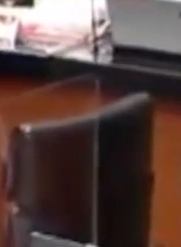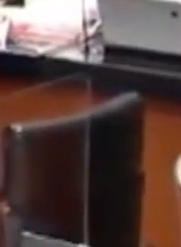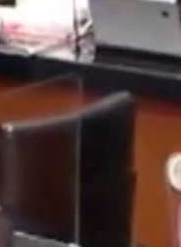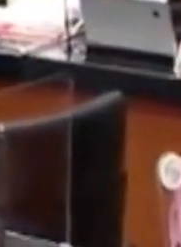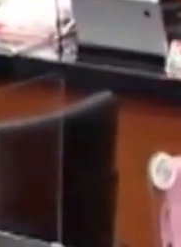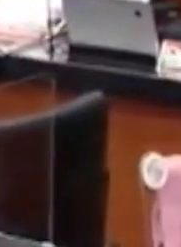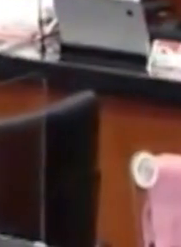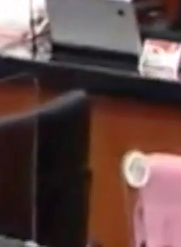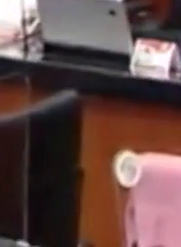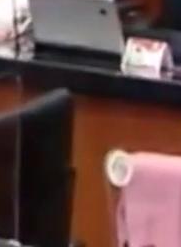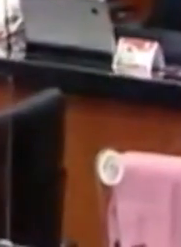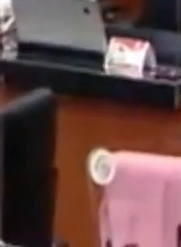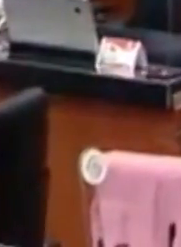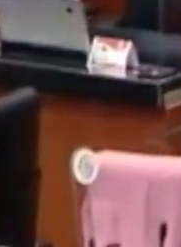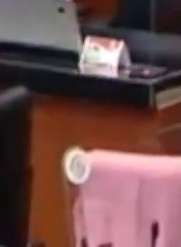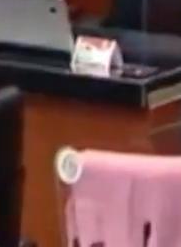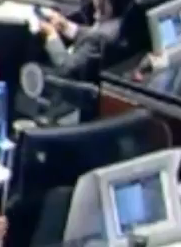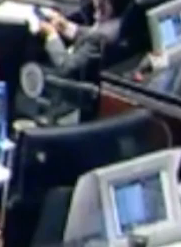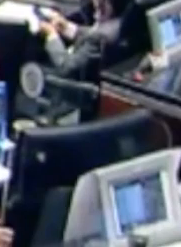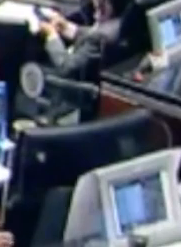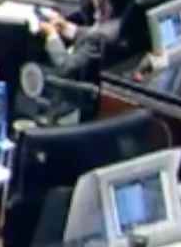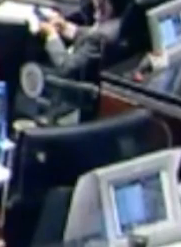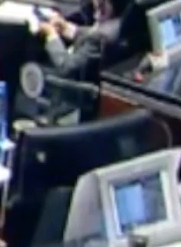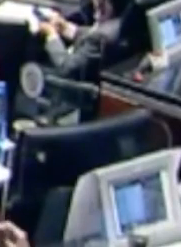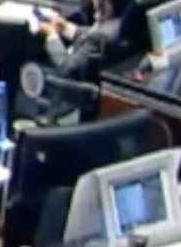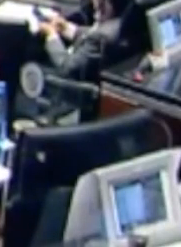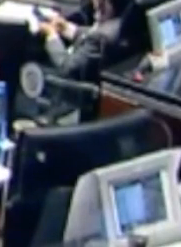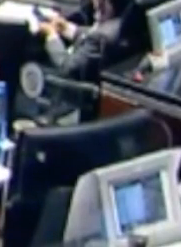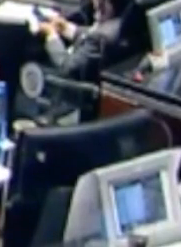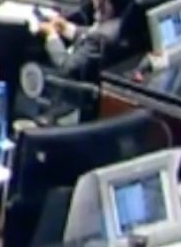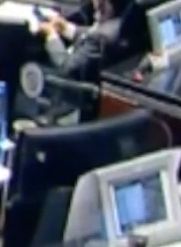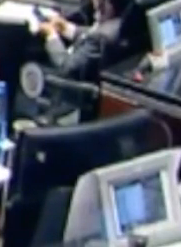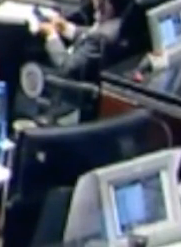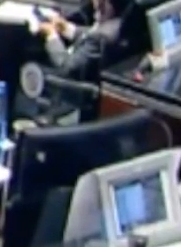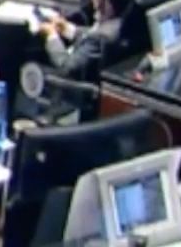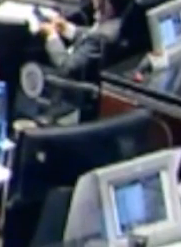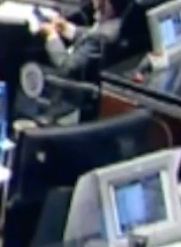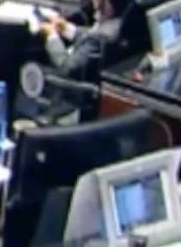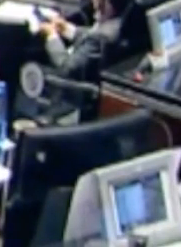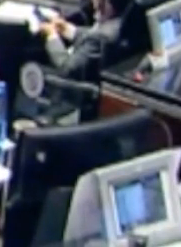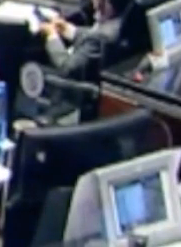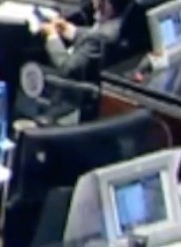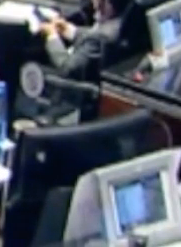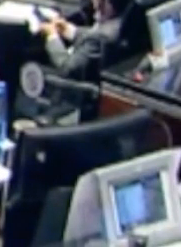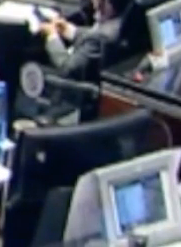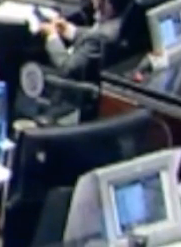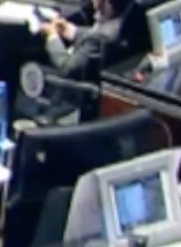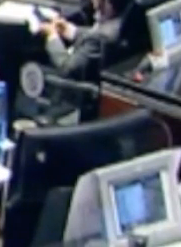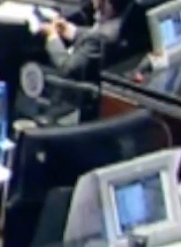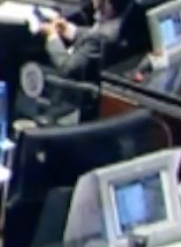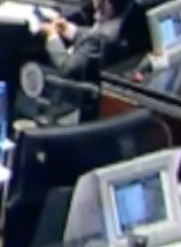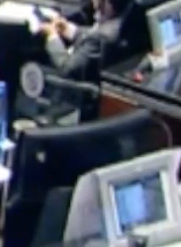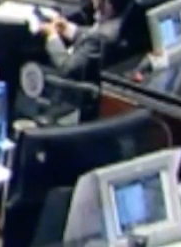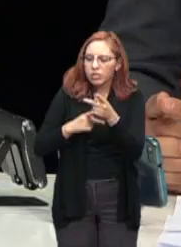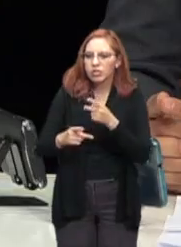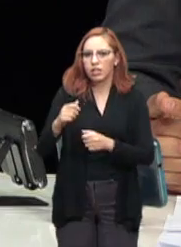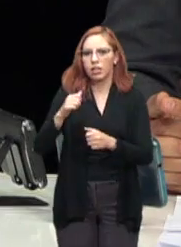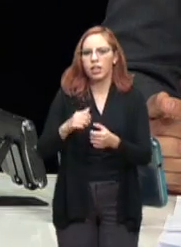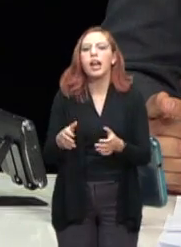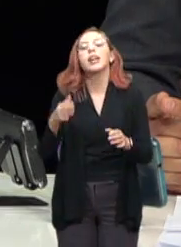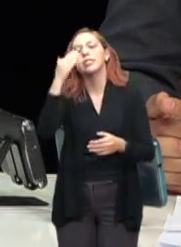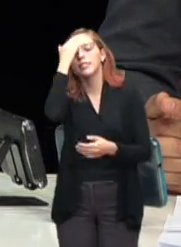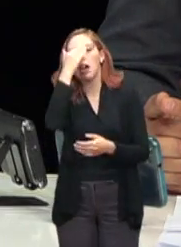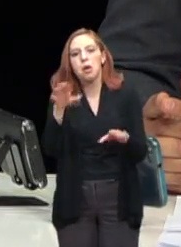dicen las autoridades federales, no, pero tú puedes acceder a los recursos a través de partidas presupuestales. Pero ya sabemos cómo se manejan los presupuestos.